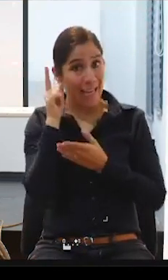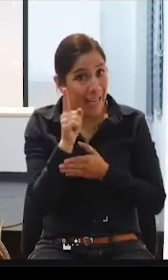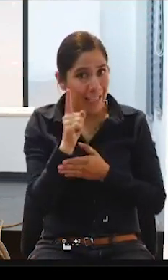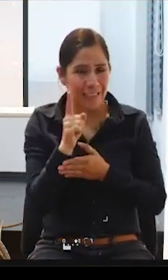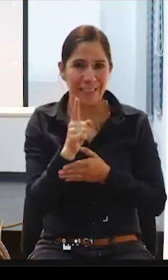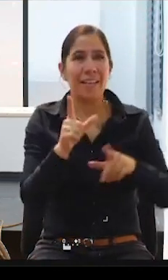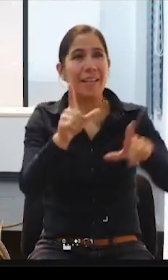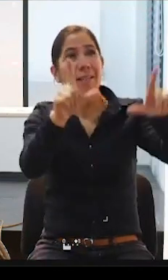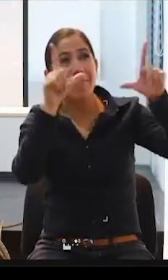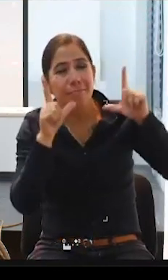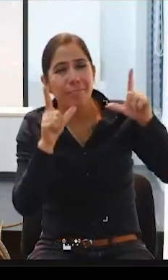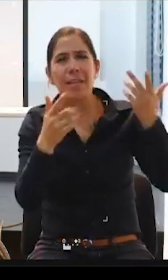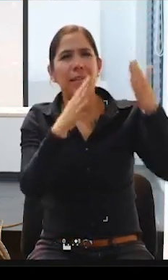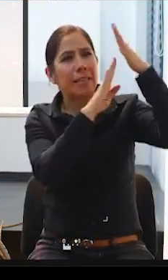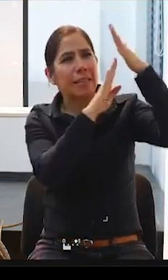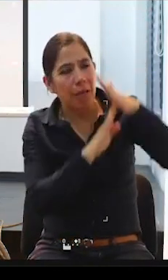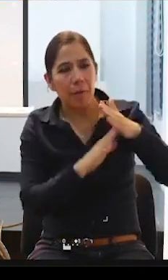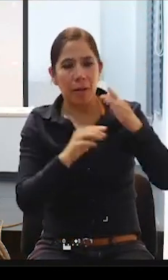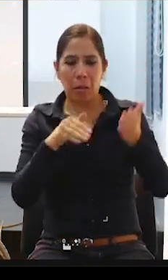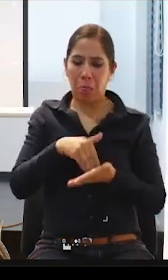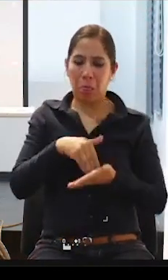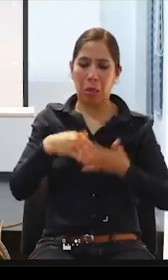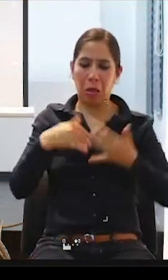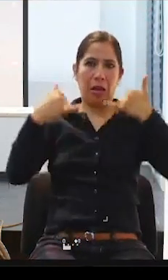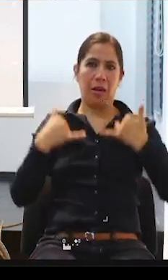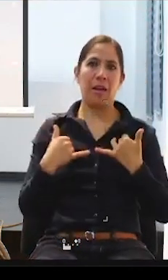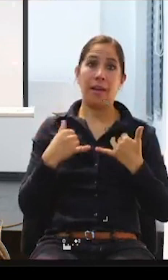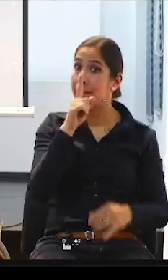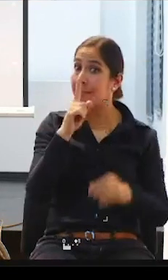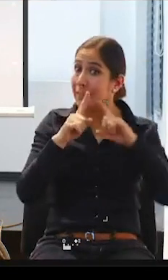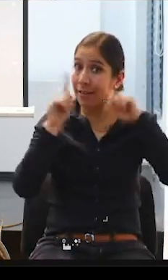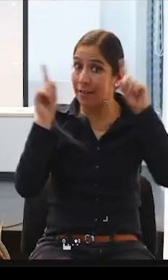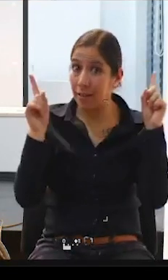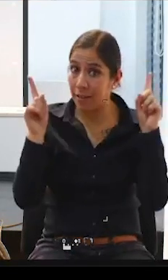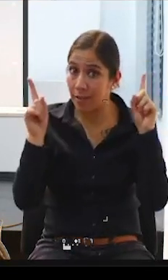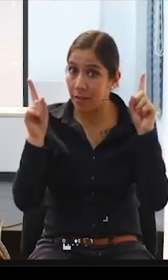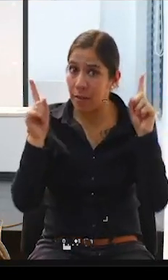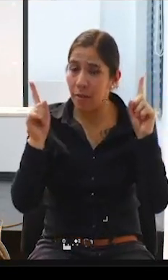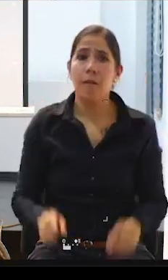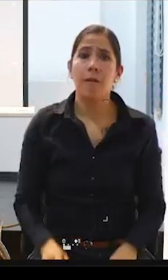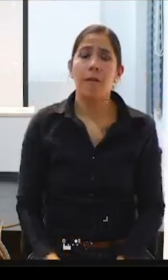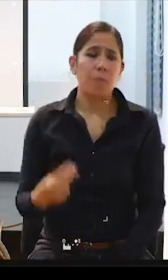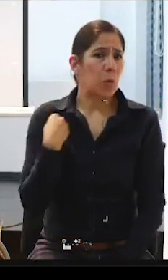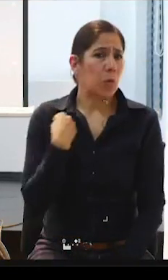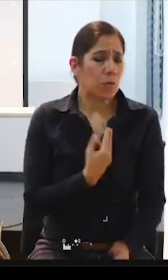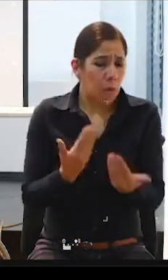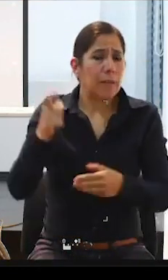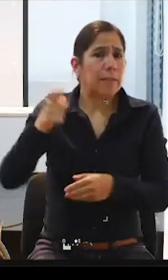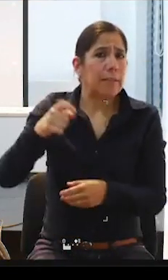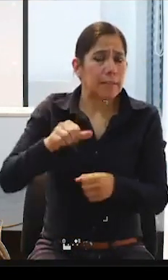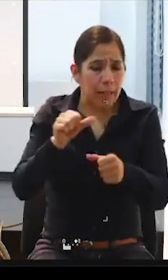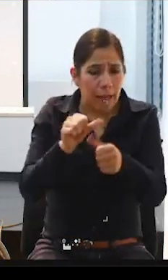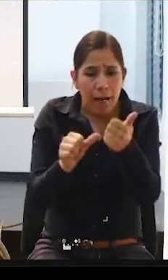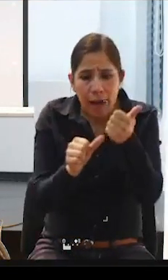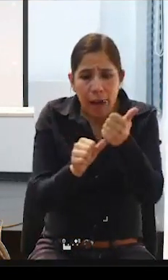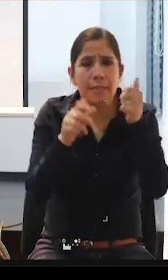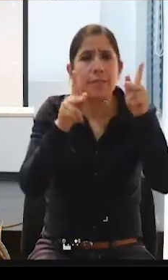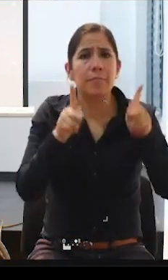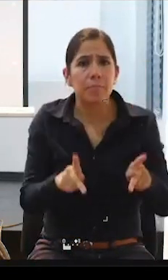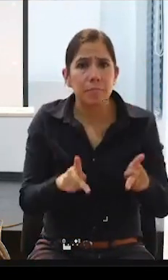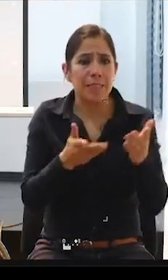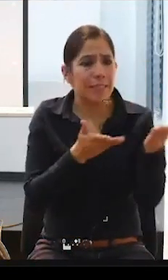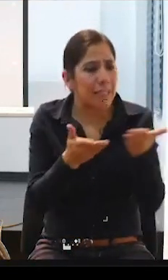desde su discriminación y lo que necesitamos es precisamente servicios de apoyo como la asistencia personal